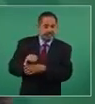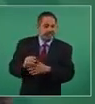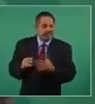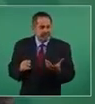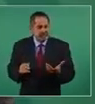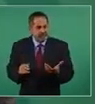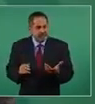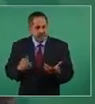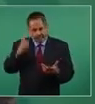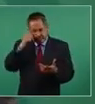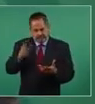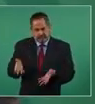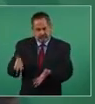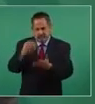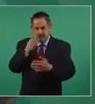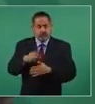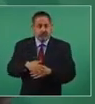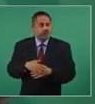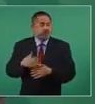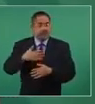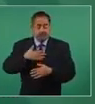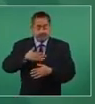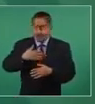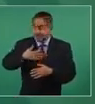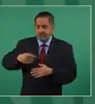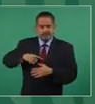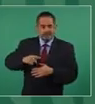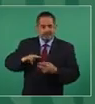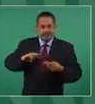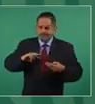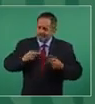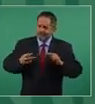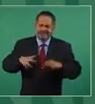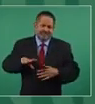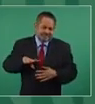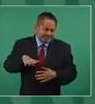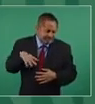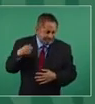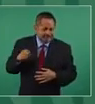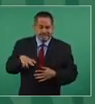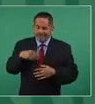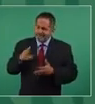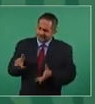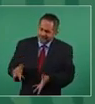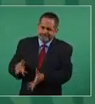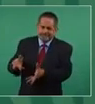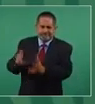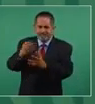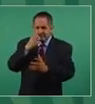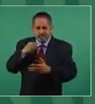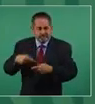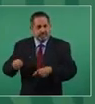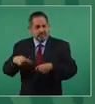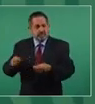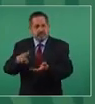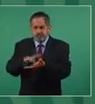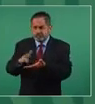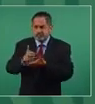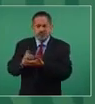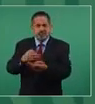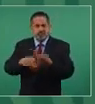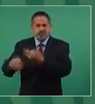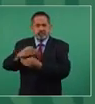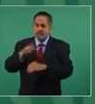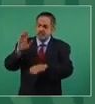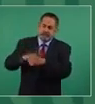salir adelante. Nosotros estamos haciendo un gran esfuerzo en ese sentido, ayudando a todos y